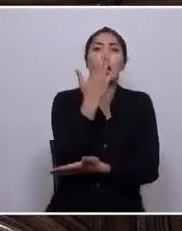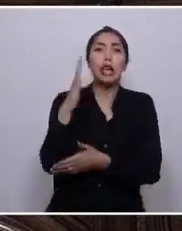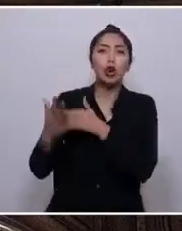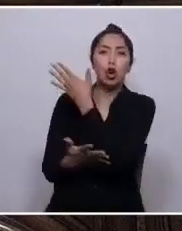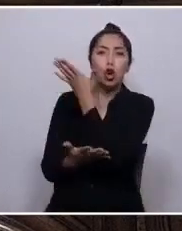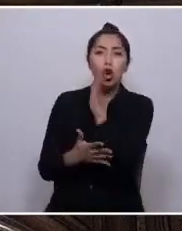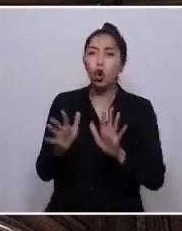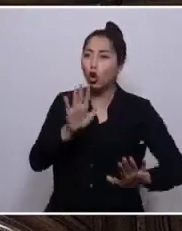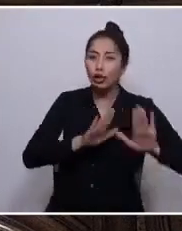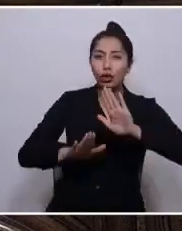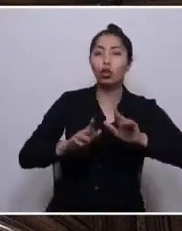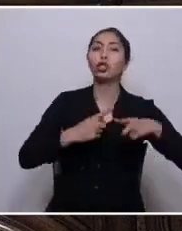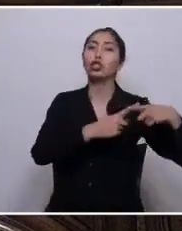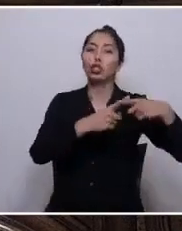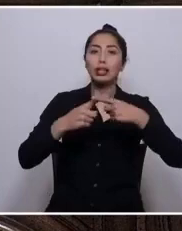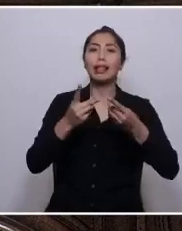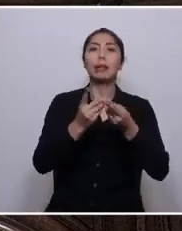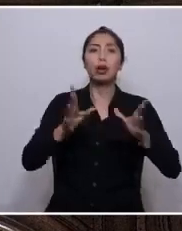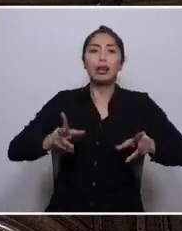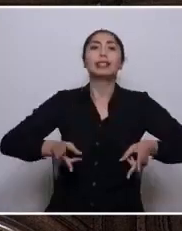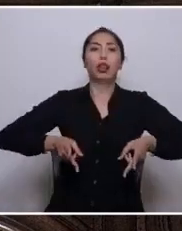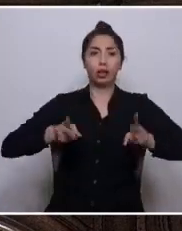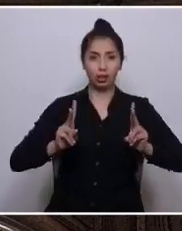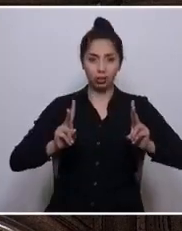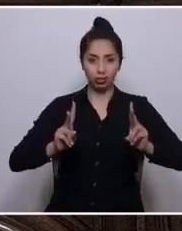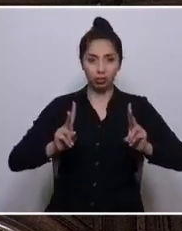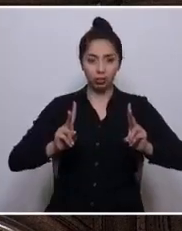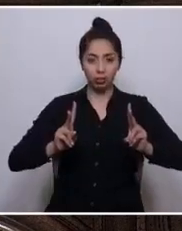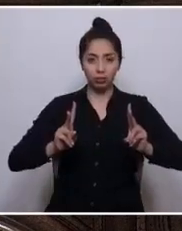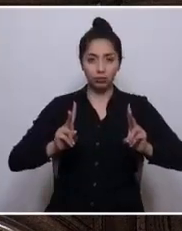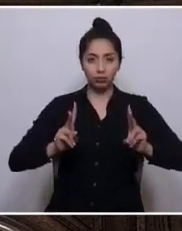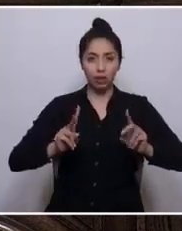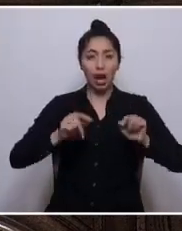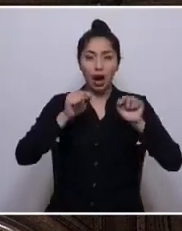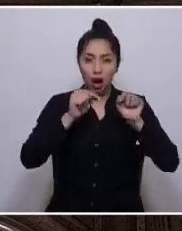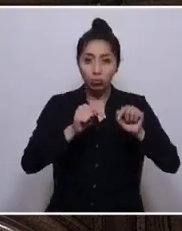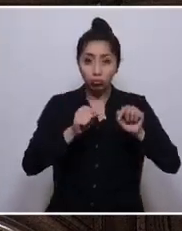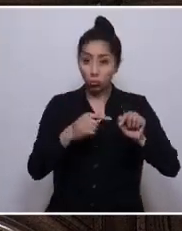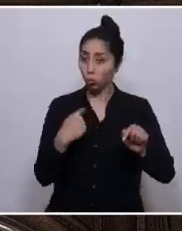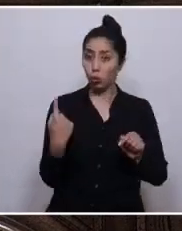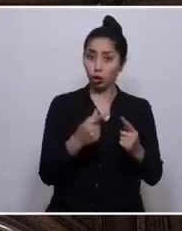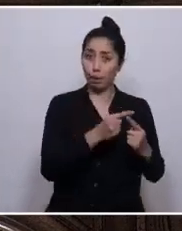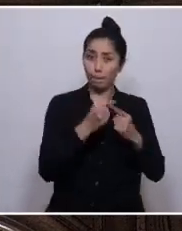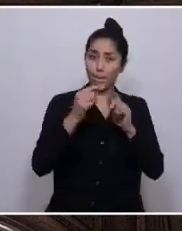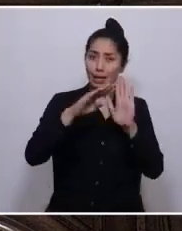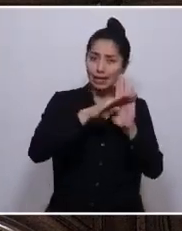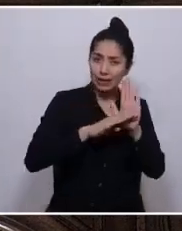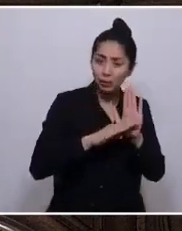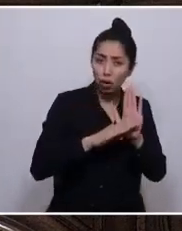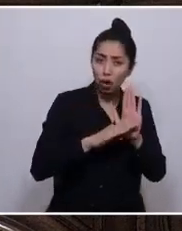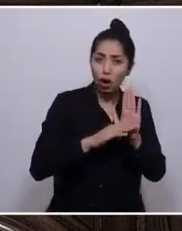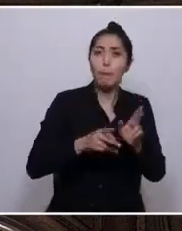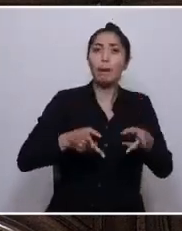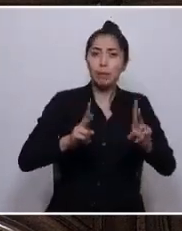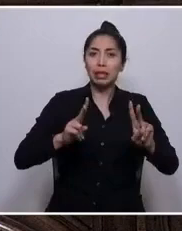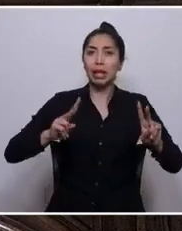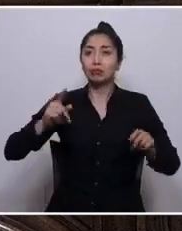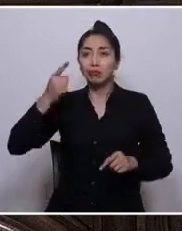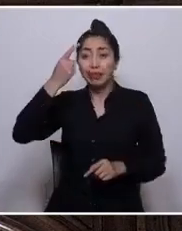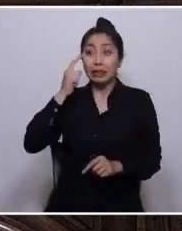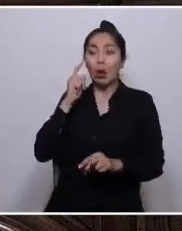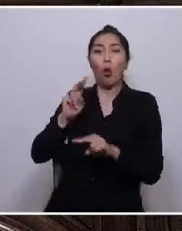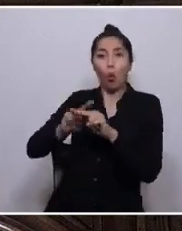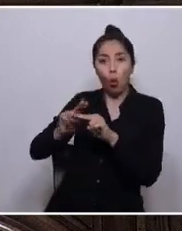y democrático de derechos. Donde nuestros principios nos permitan reparar y construir. Nuestras